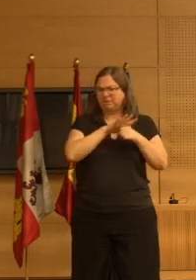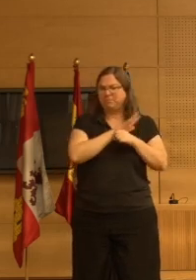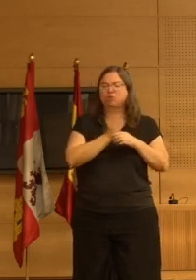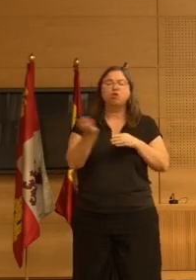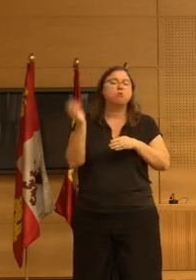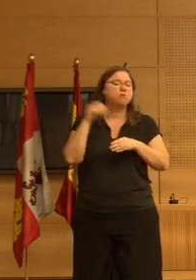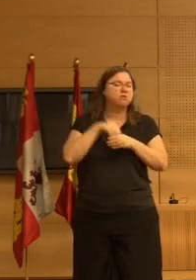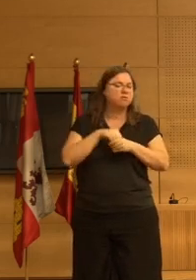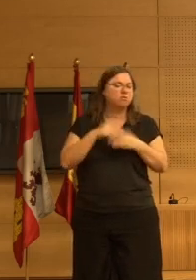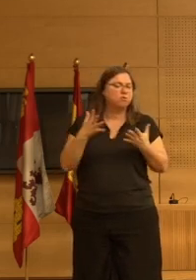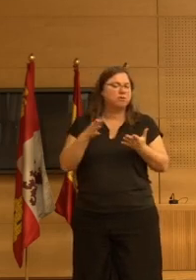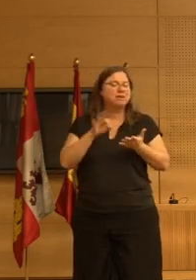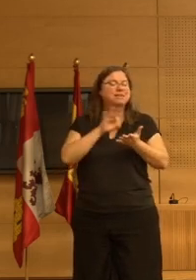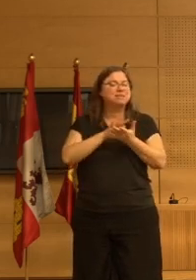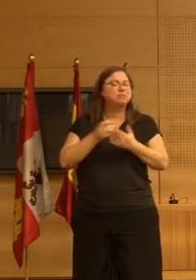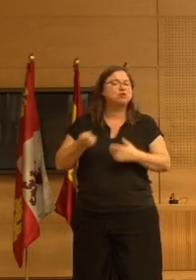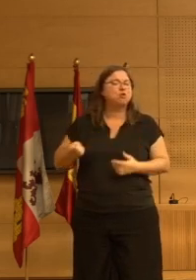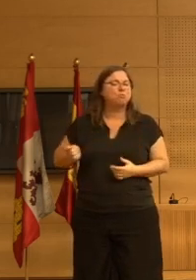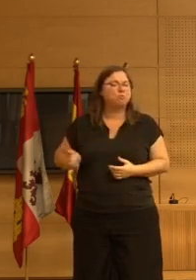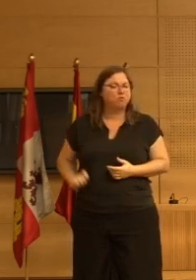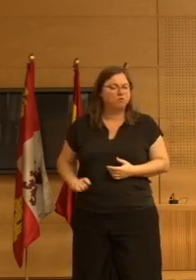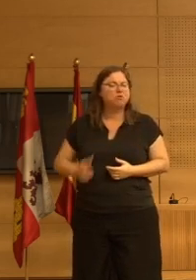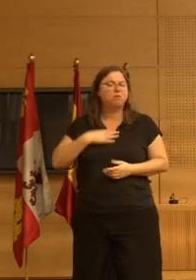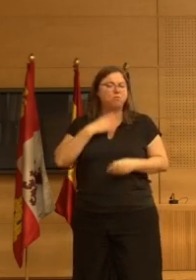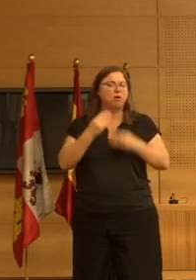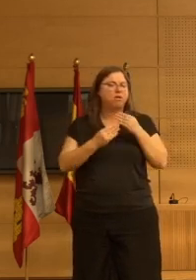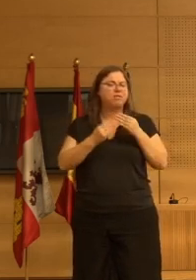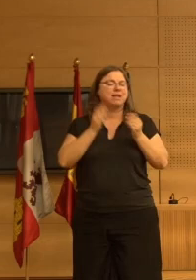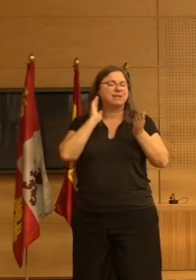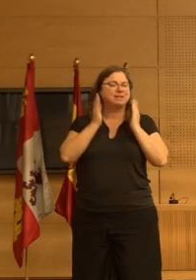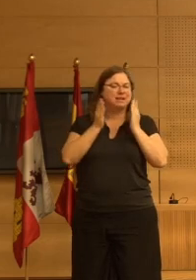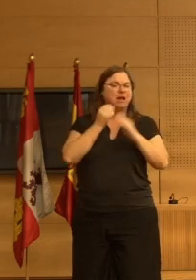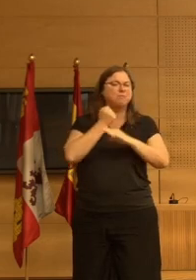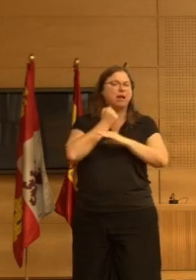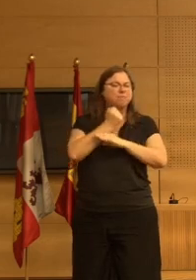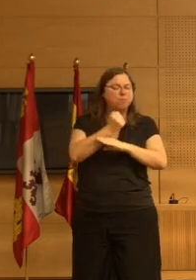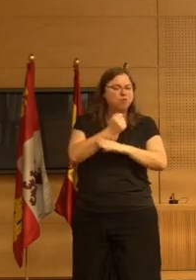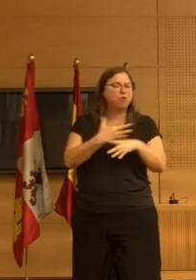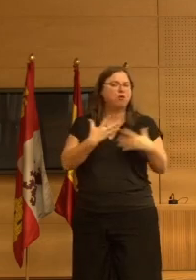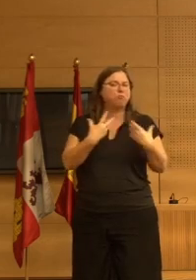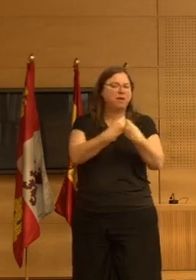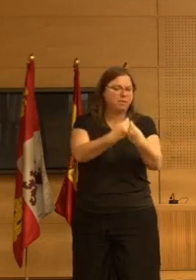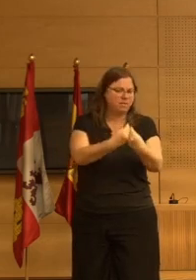se encuentran pues aquellos profesionales que pueden hacer este tipo de terapias de apoyo de acompañamiento